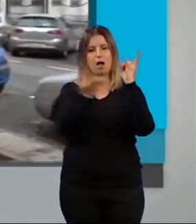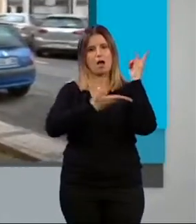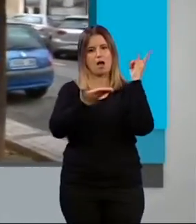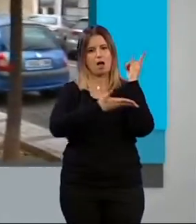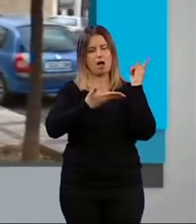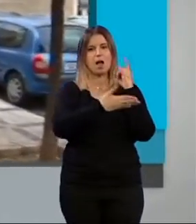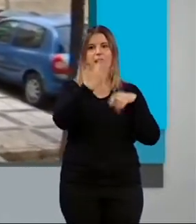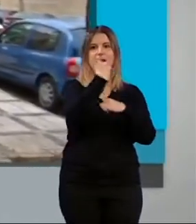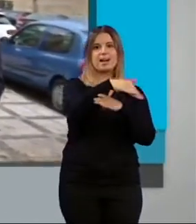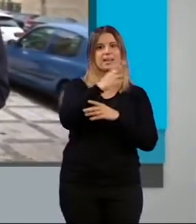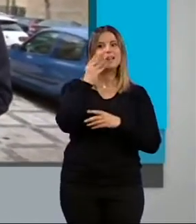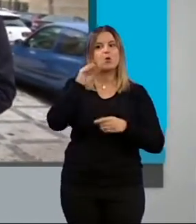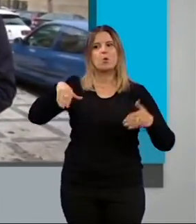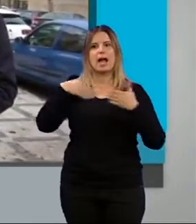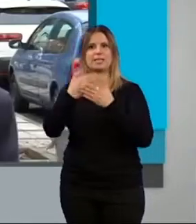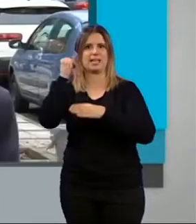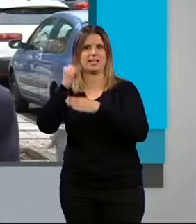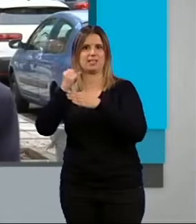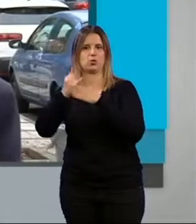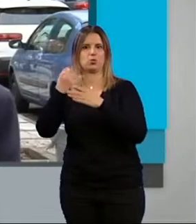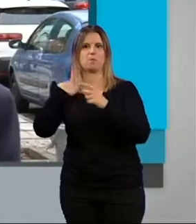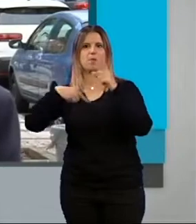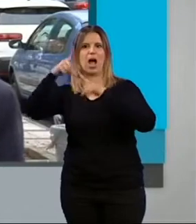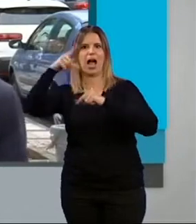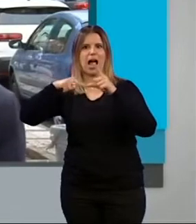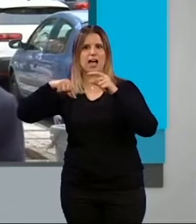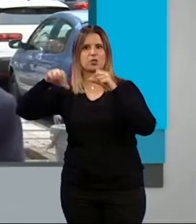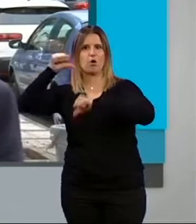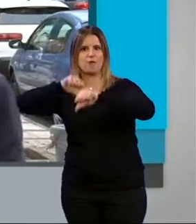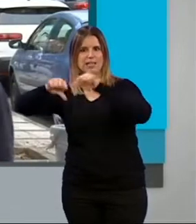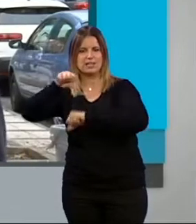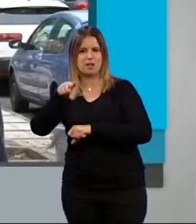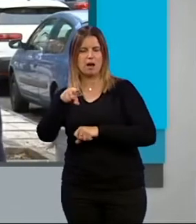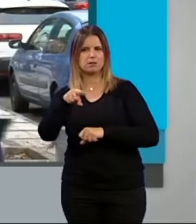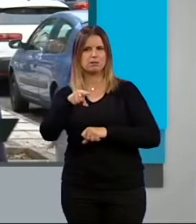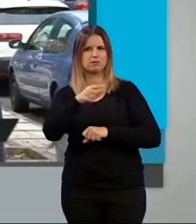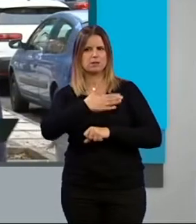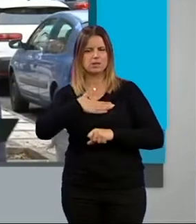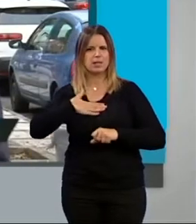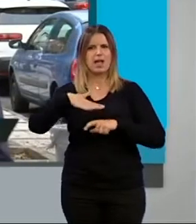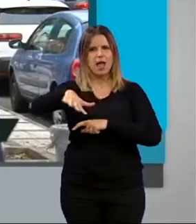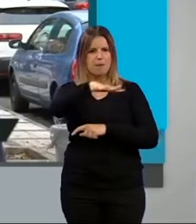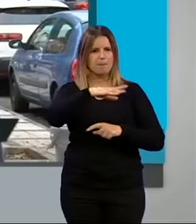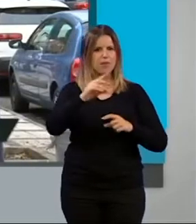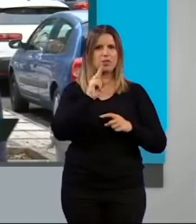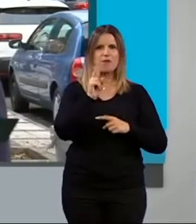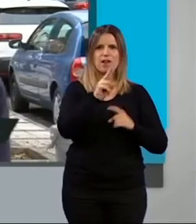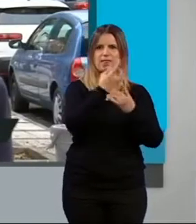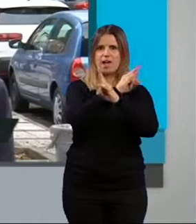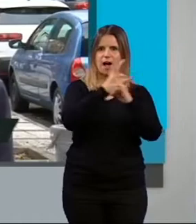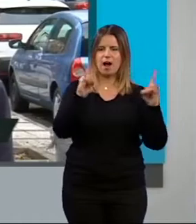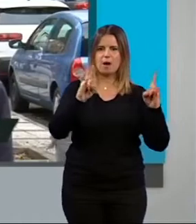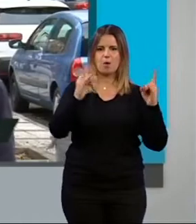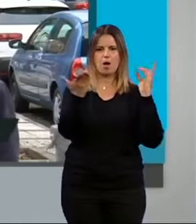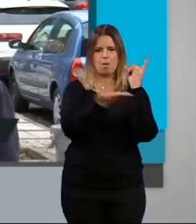Zubia hasta el Instituto de Astrofísica. En esa política de destrucción de espacios verdes y de árboles del